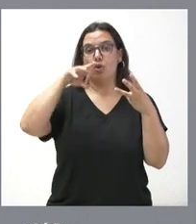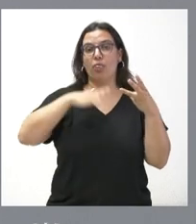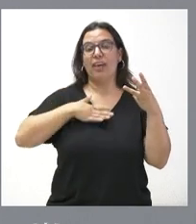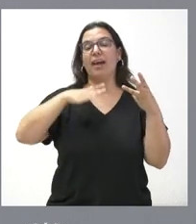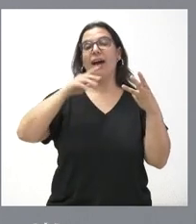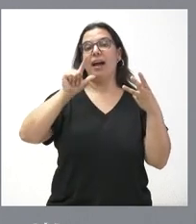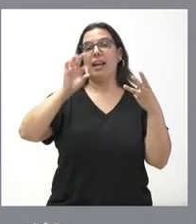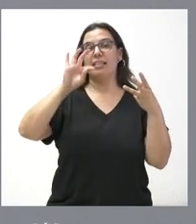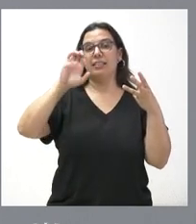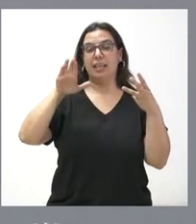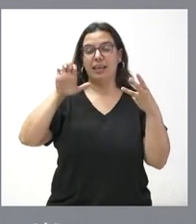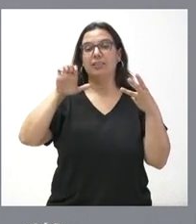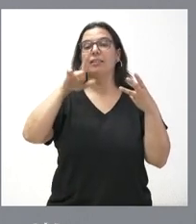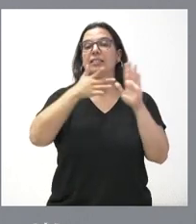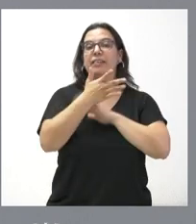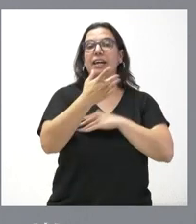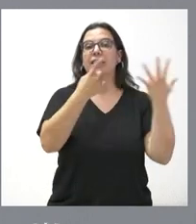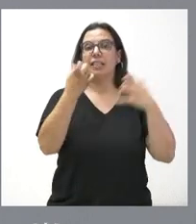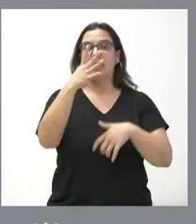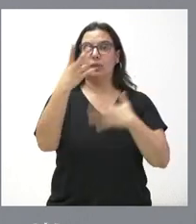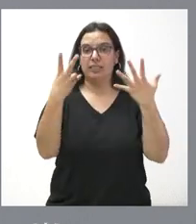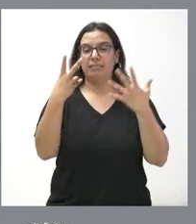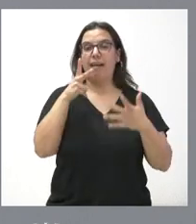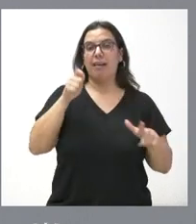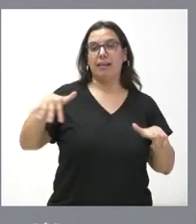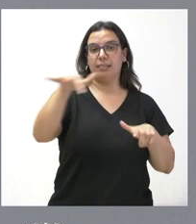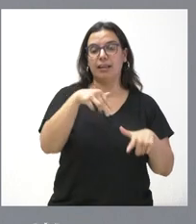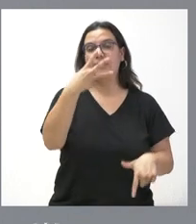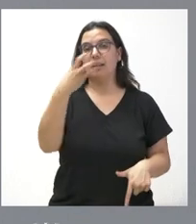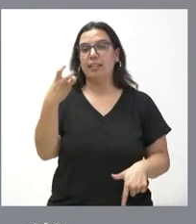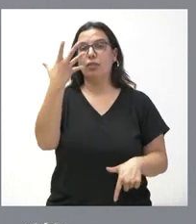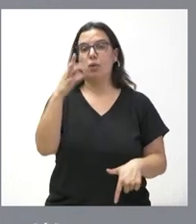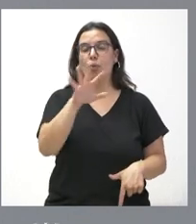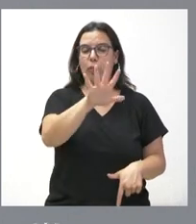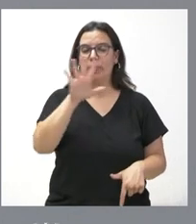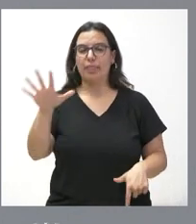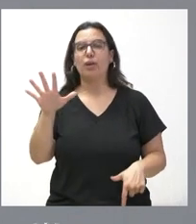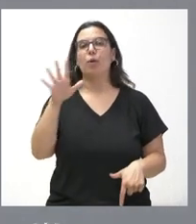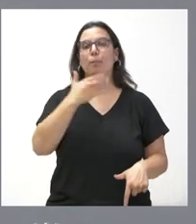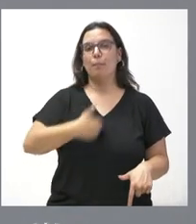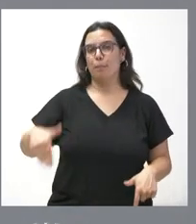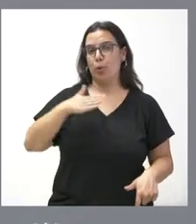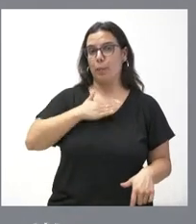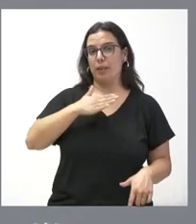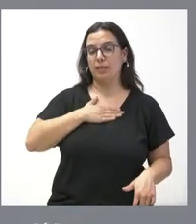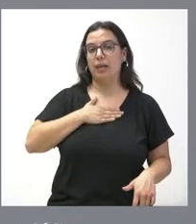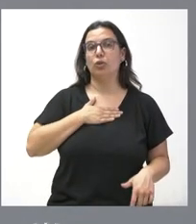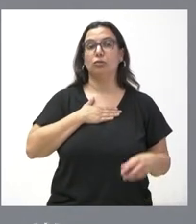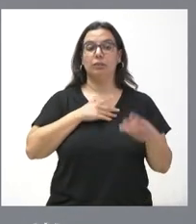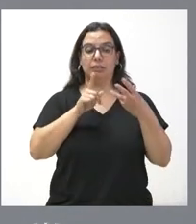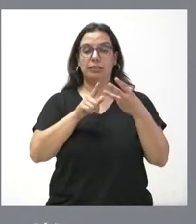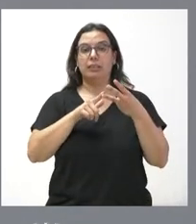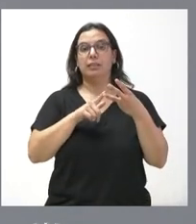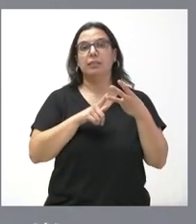hablamos de 657 hectáreas y 355 propietarios, en este último caso, no los